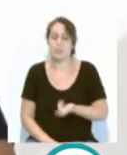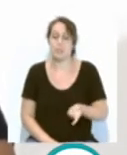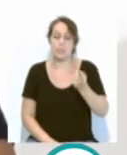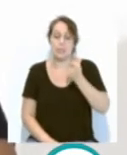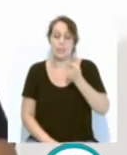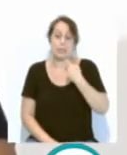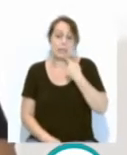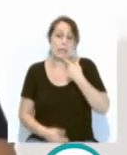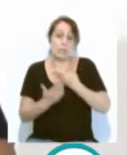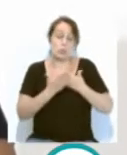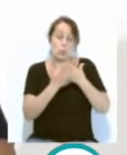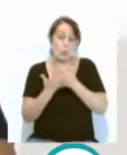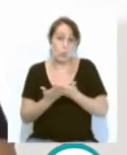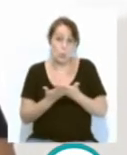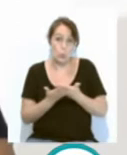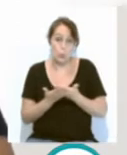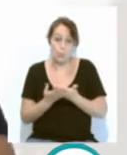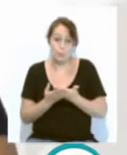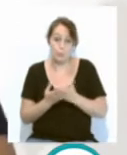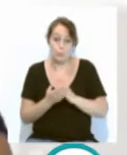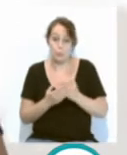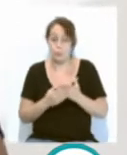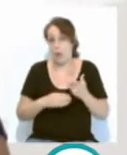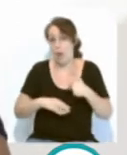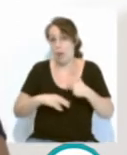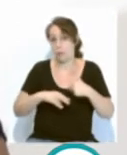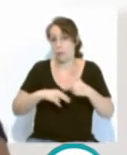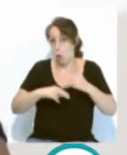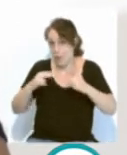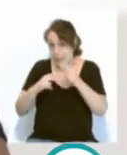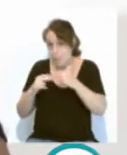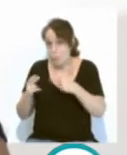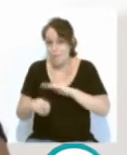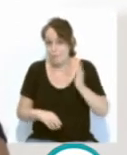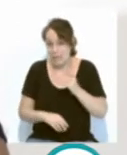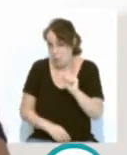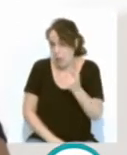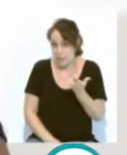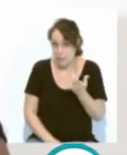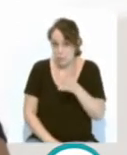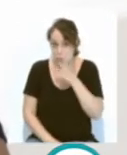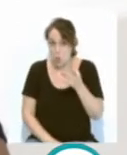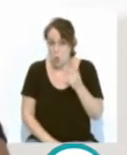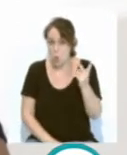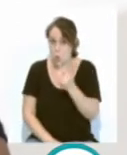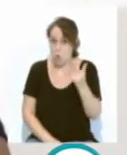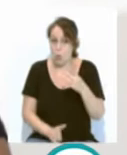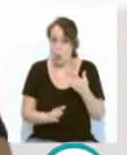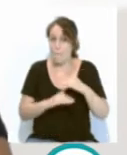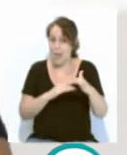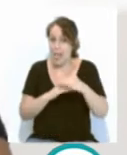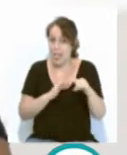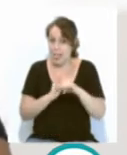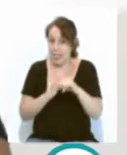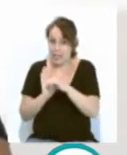los estudios de urbanismo, los que tienen más daño debido, sobre todo, a que, como sabéis, están muy cerca del mar